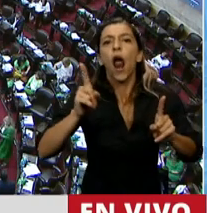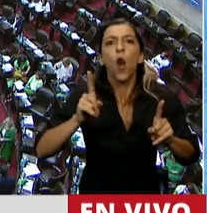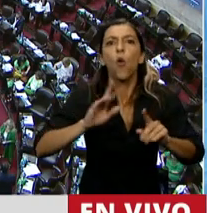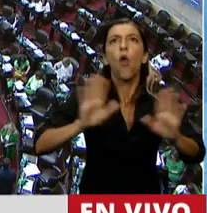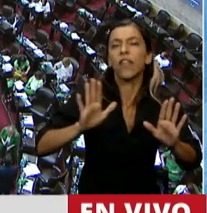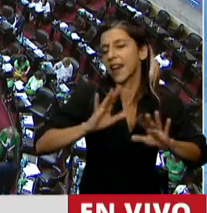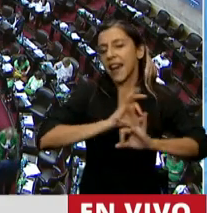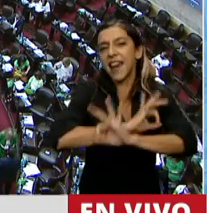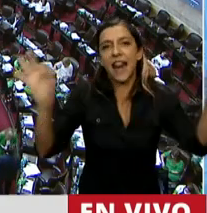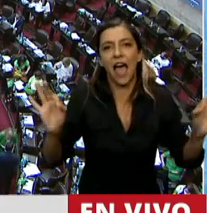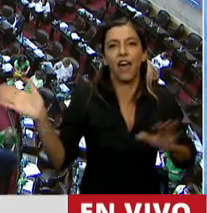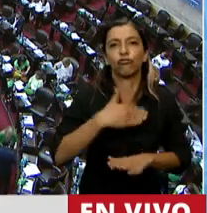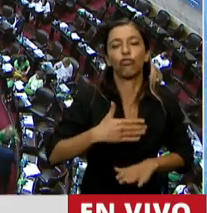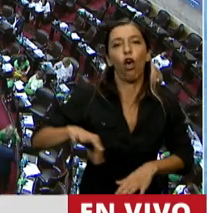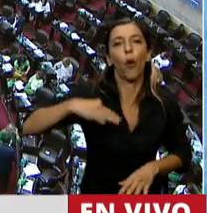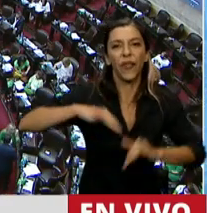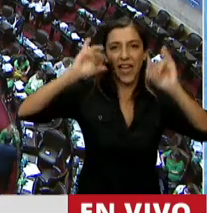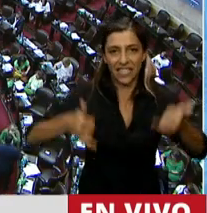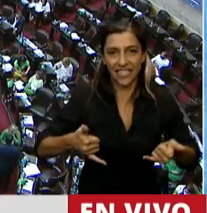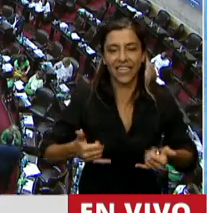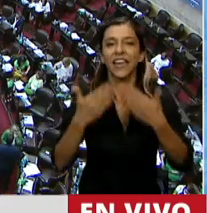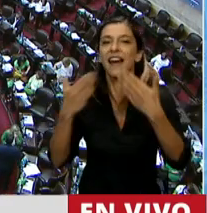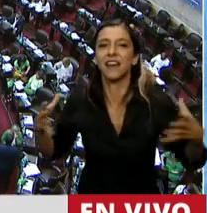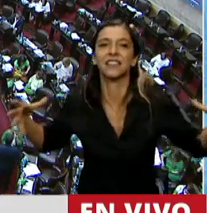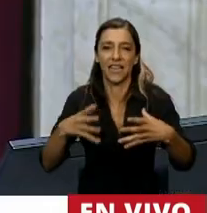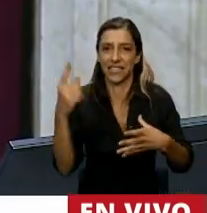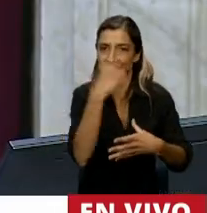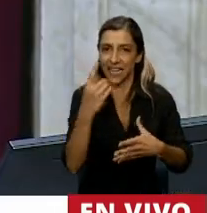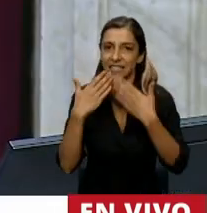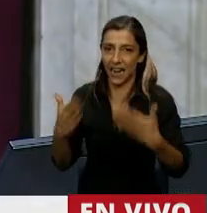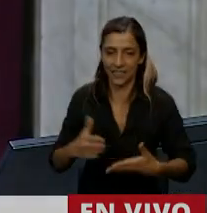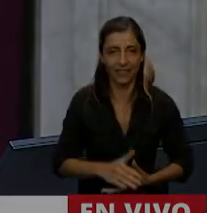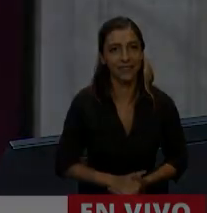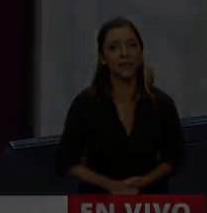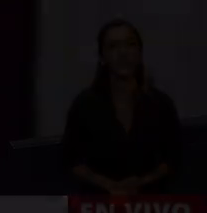a todo el movimiento celeste. Gracias, señor presidente. Muchas gracias, diputado Azef.